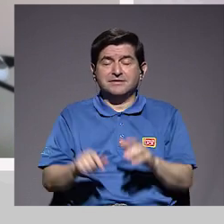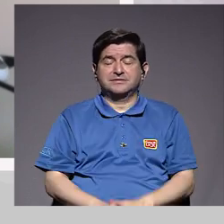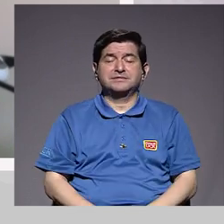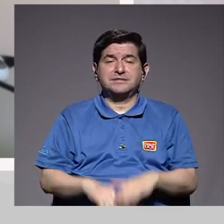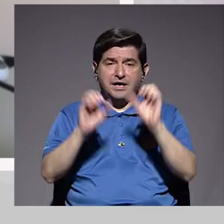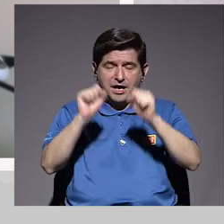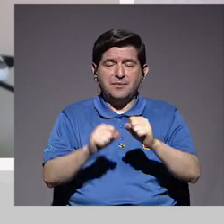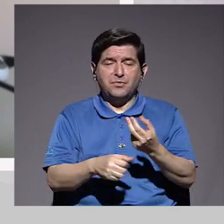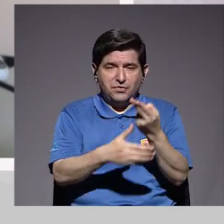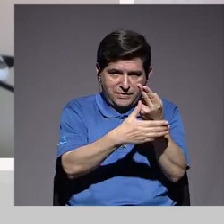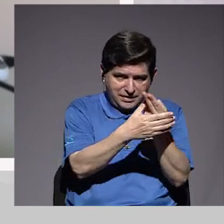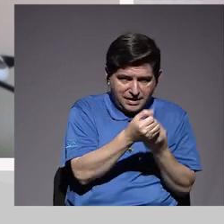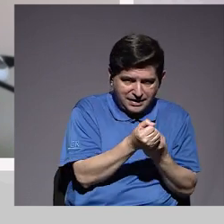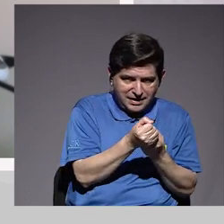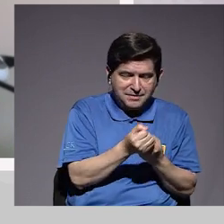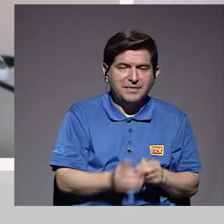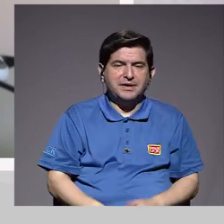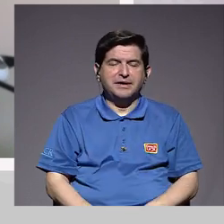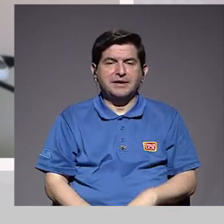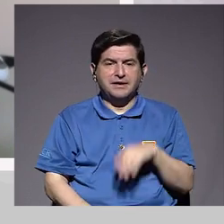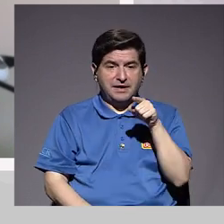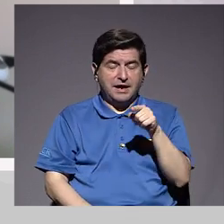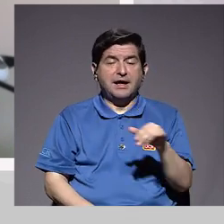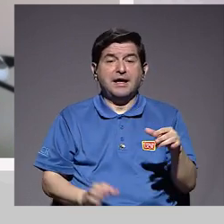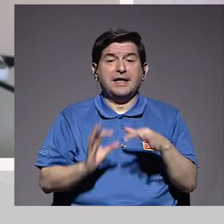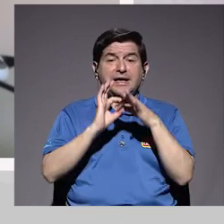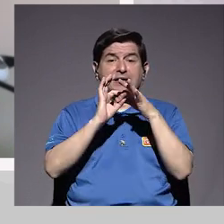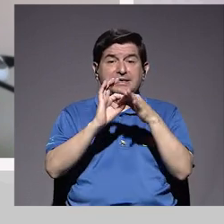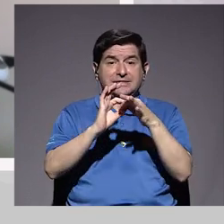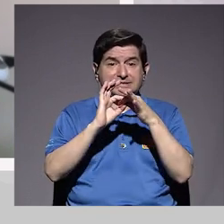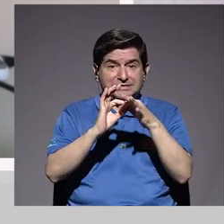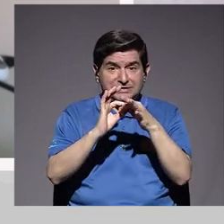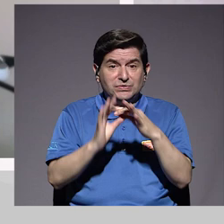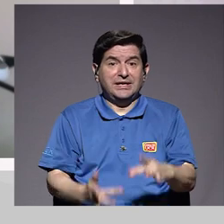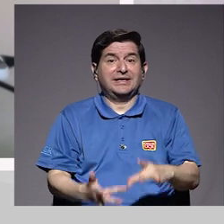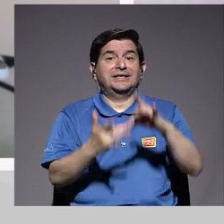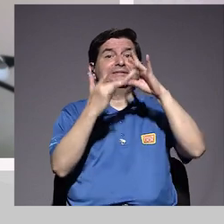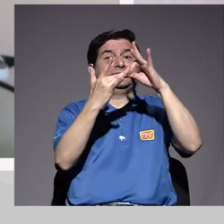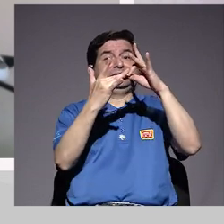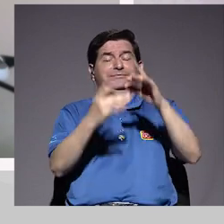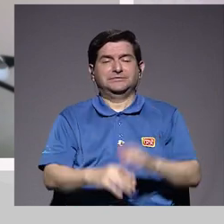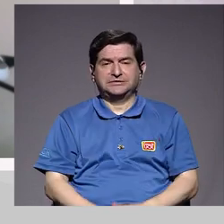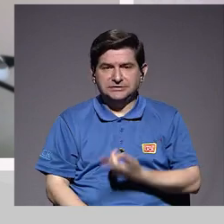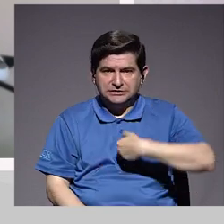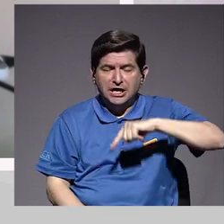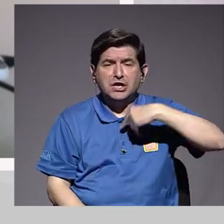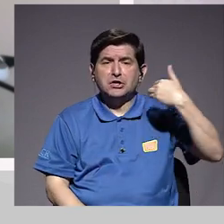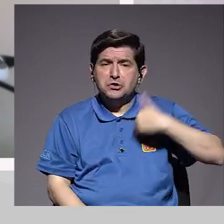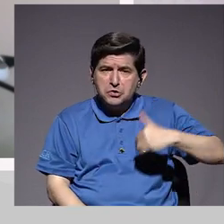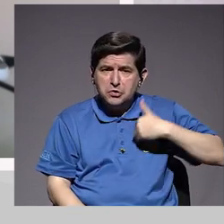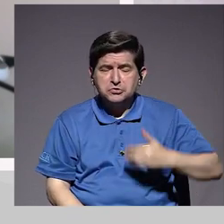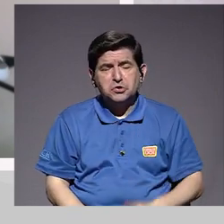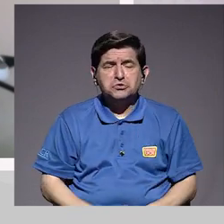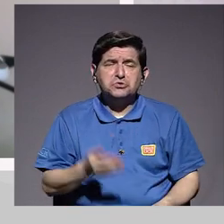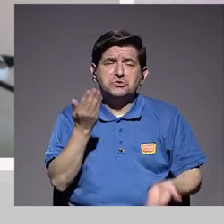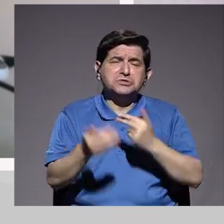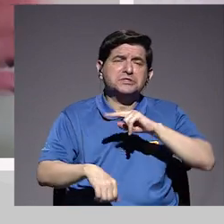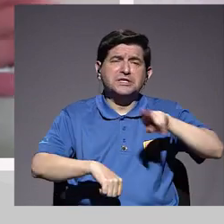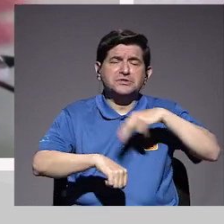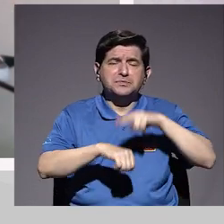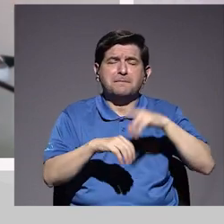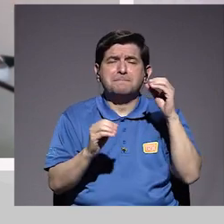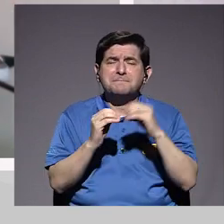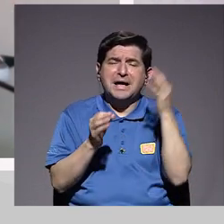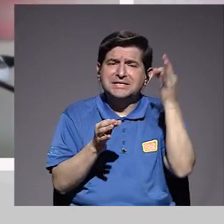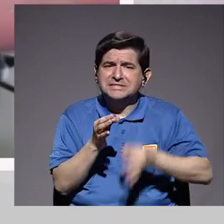abrirse en ese sentido y, sobre todo, en la sexualidad de la pareja, ¿verdad? Porque nosotros, los hombres, pues, por lo general somos más sencillos y estamos más